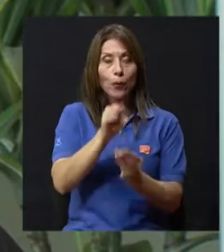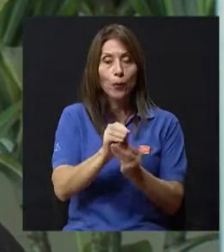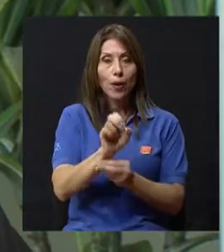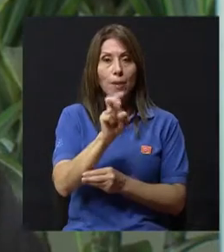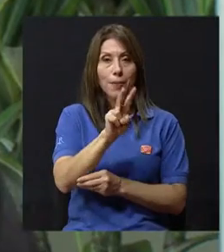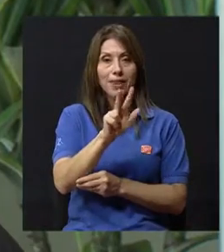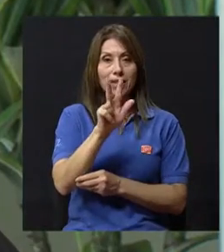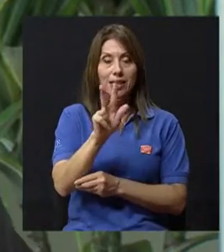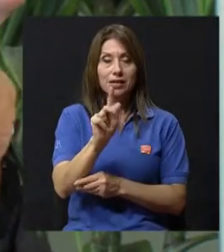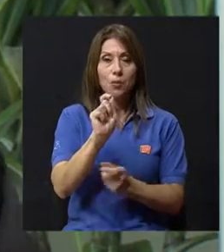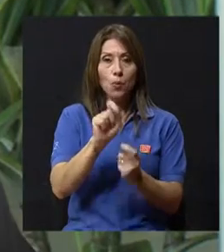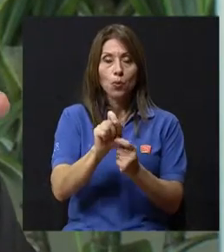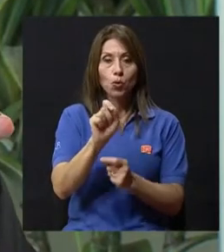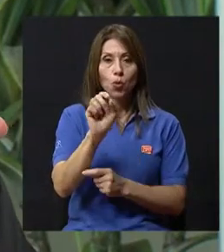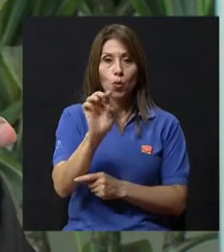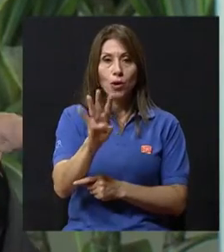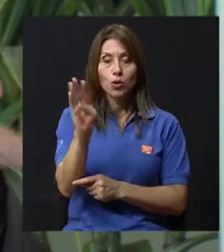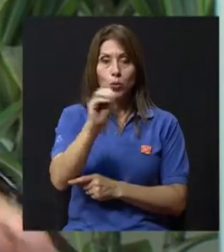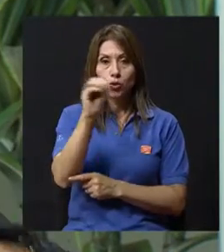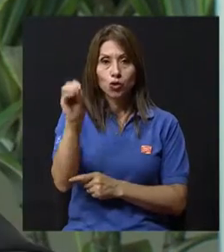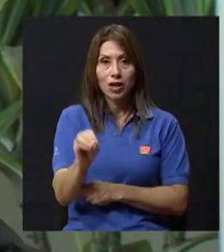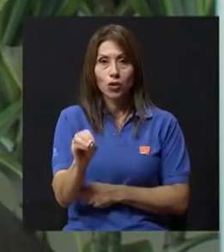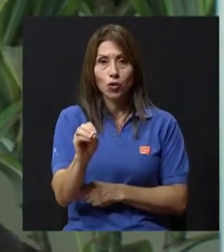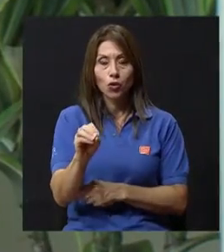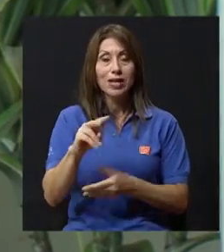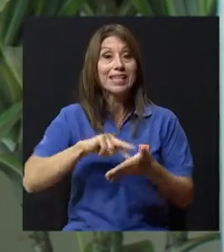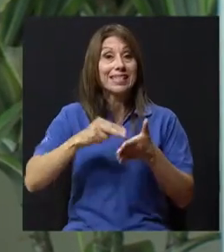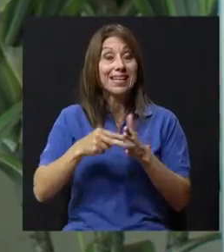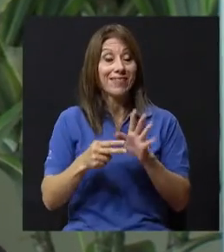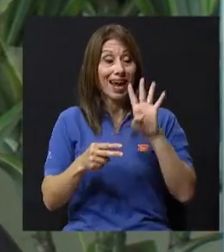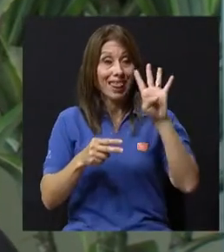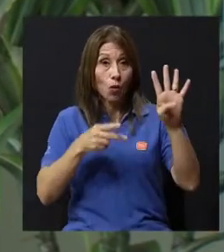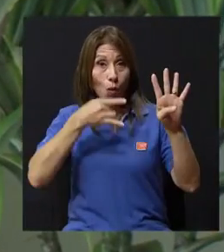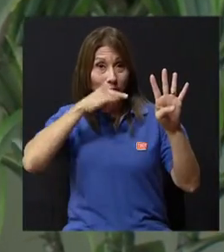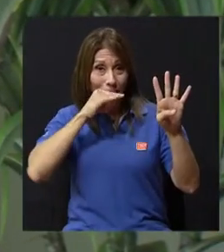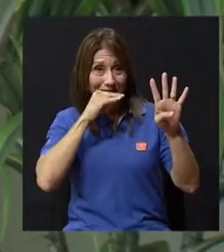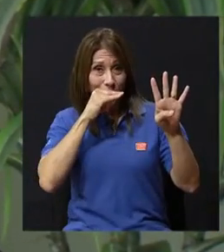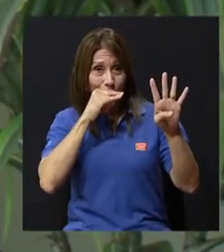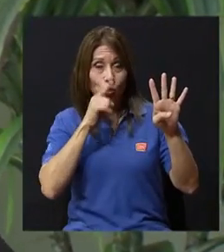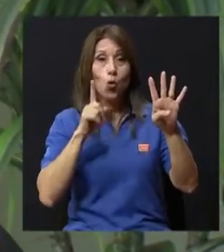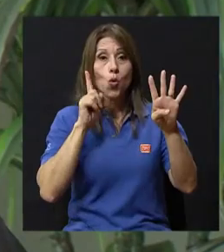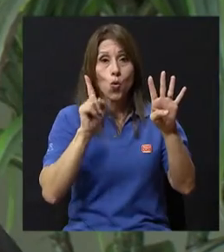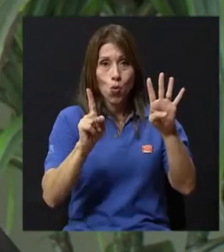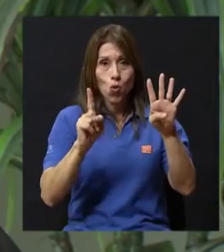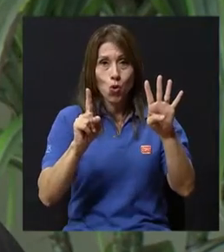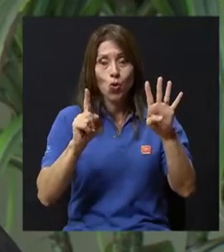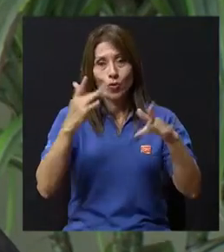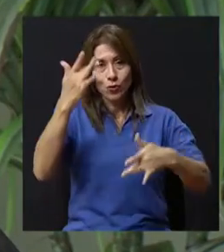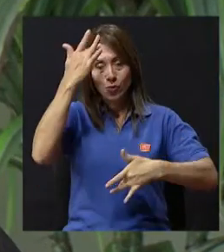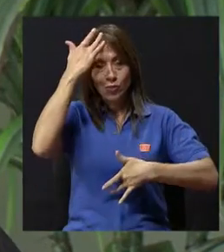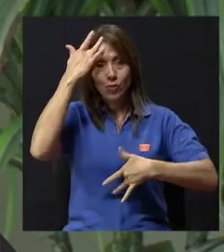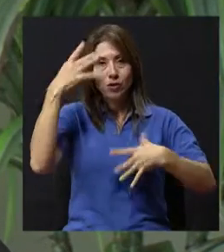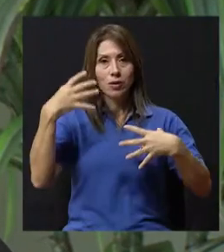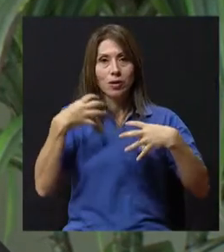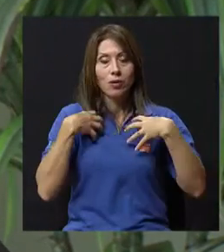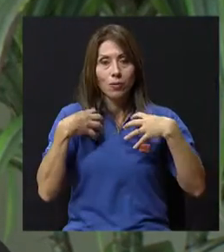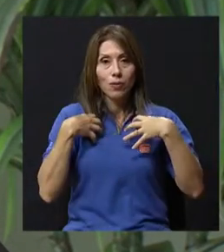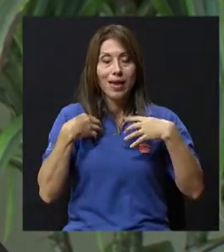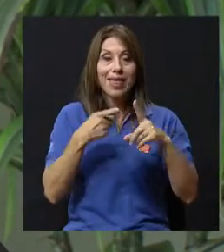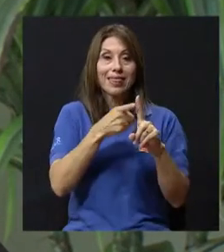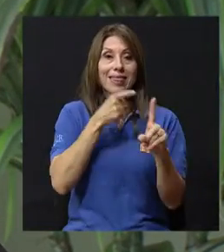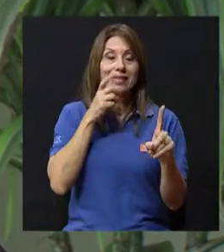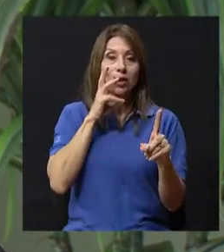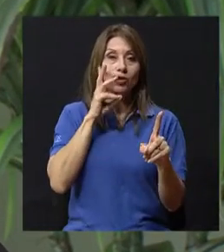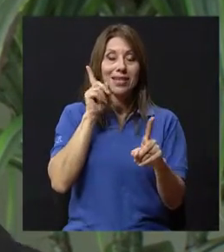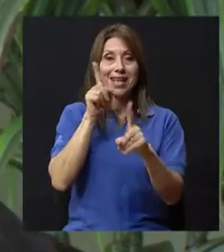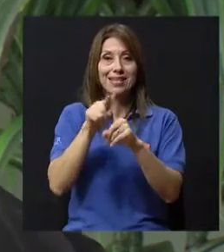.4%, casi que uno de cada cuatro niños tenía asma en el momento en hicimos el estudio. Ese fue un grupo de niños entre los 6 y los 17